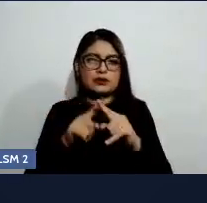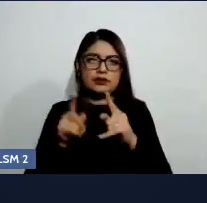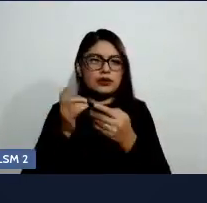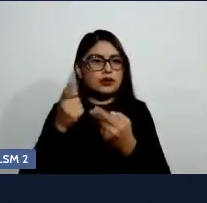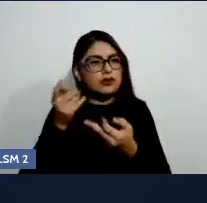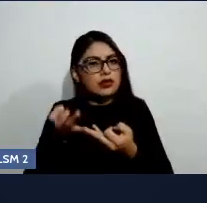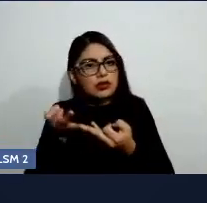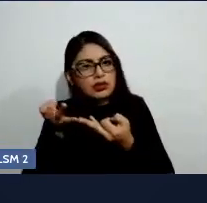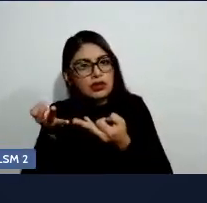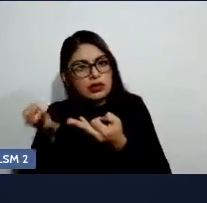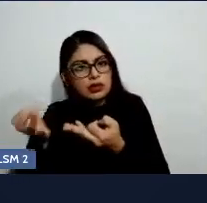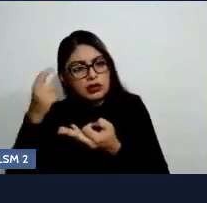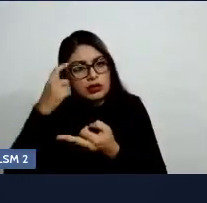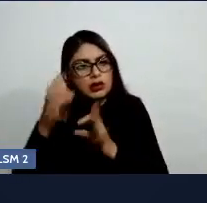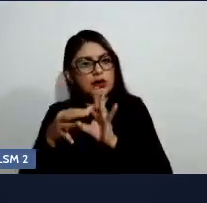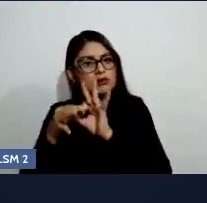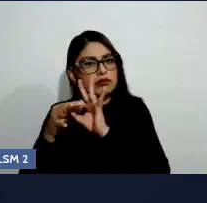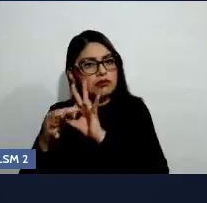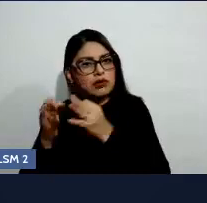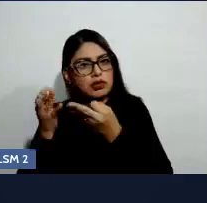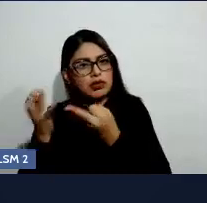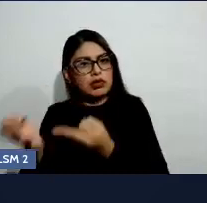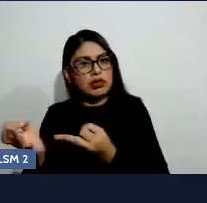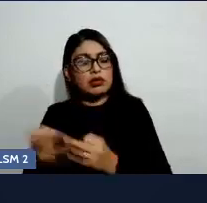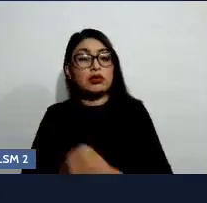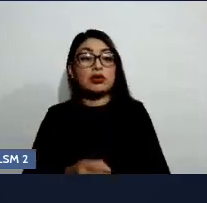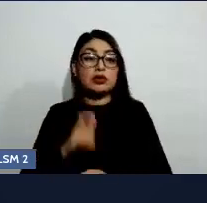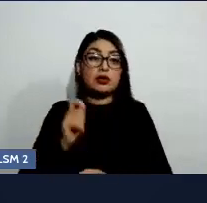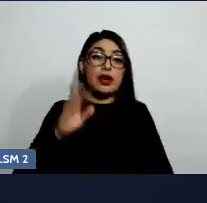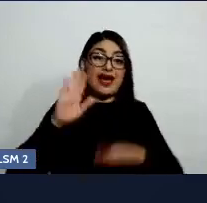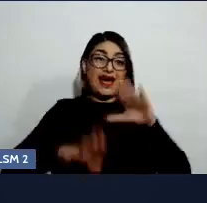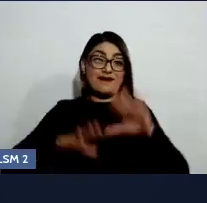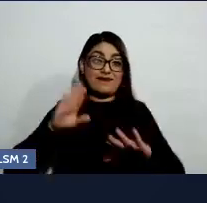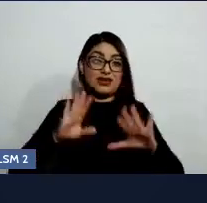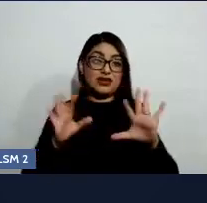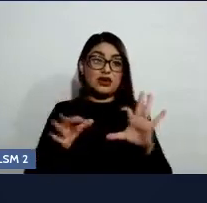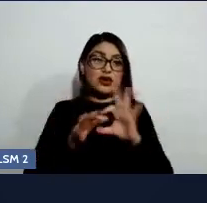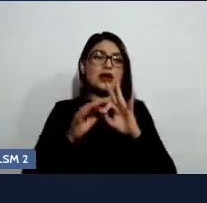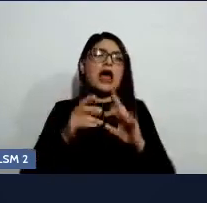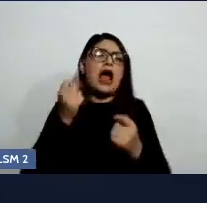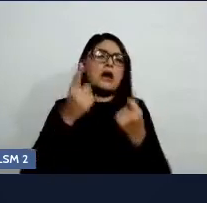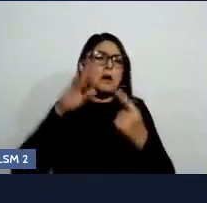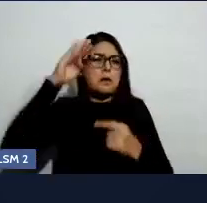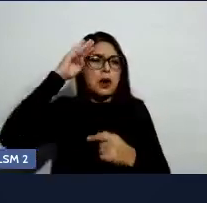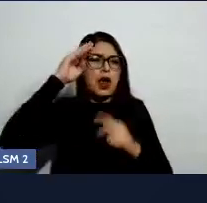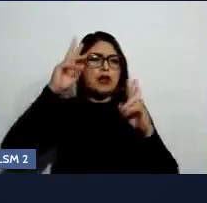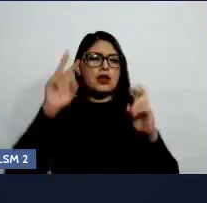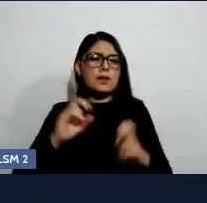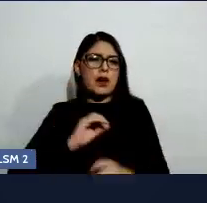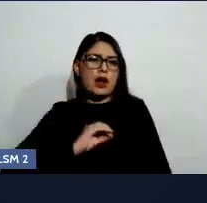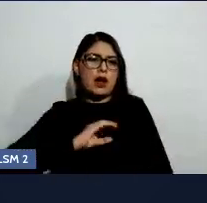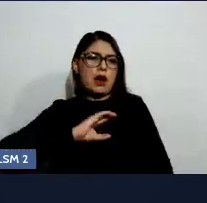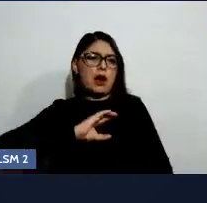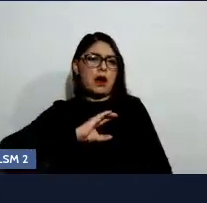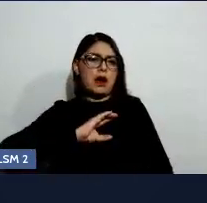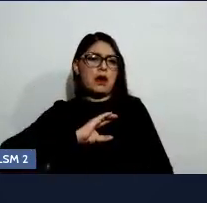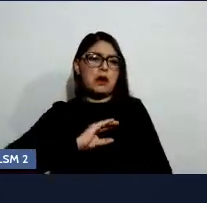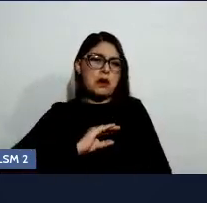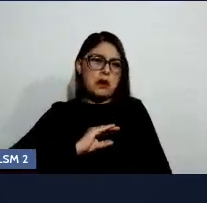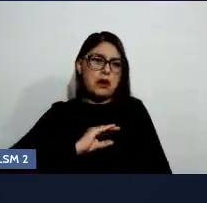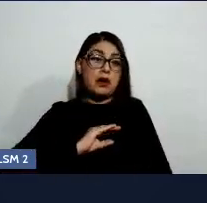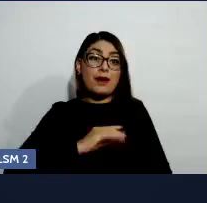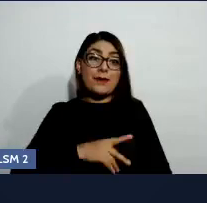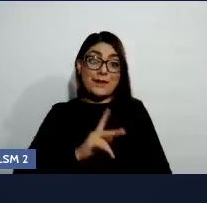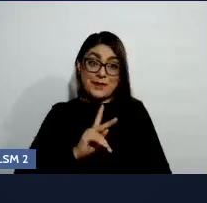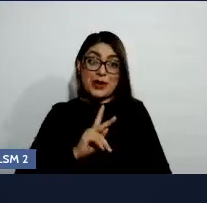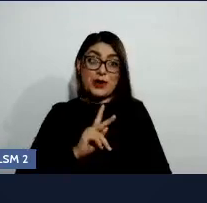veces es por la autoestima, como bien lo mencionaba en alguna de las diapositivas, pero también se debe mucho, yo creo que